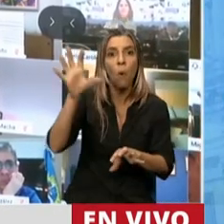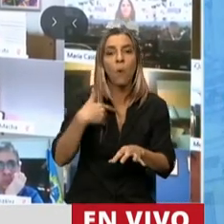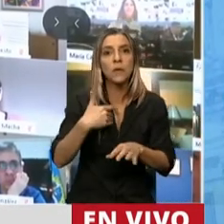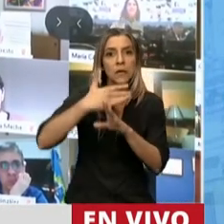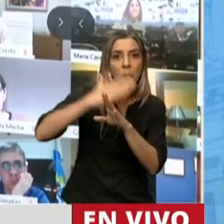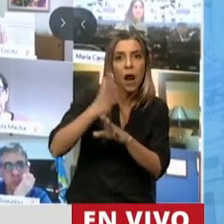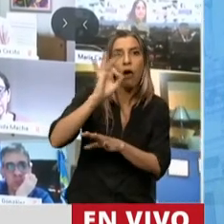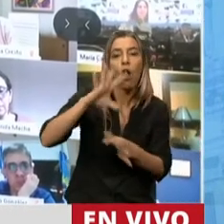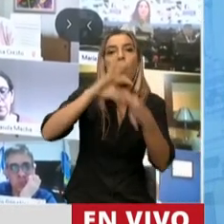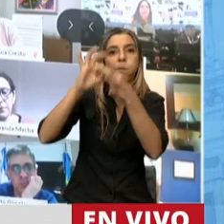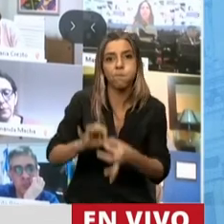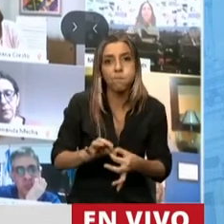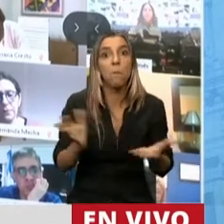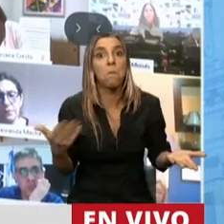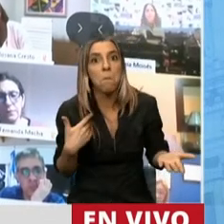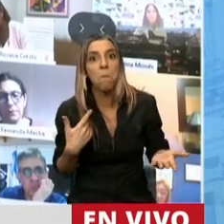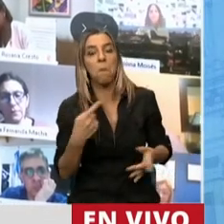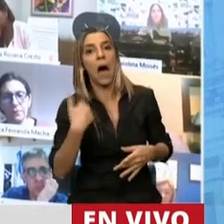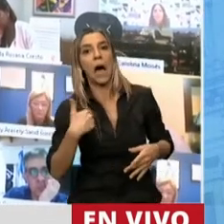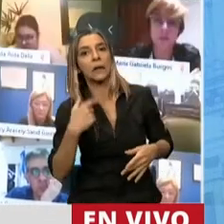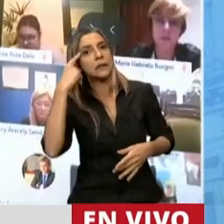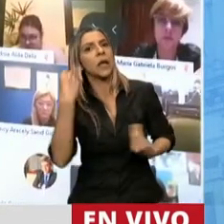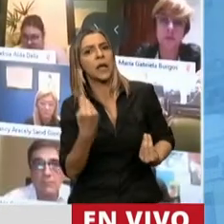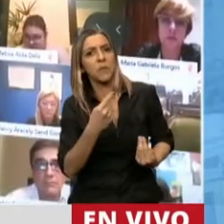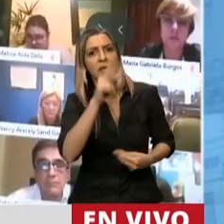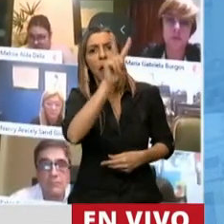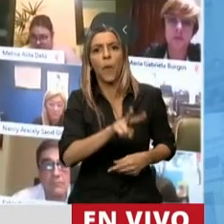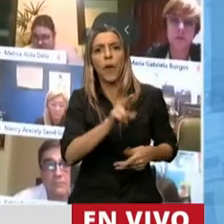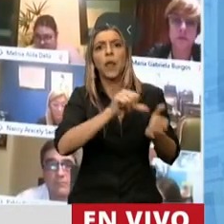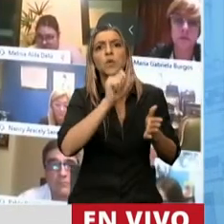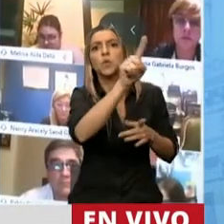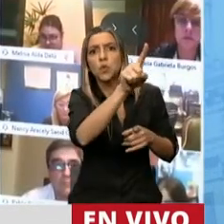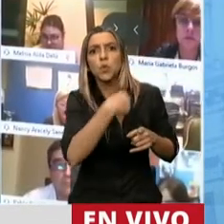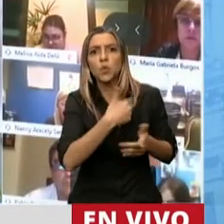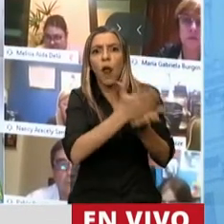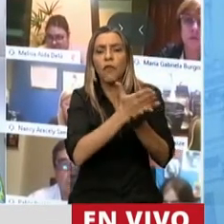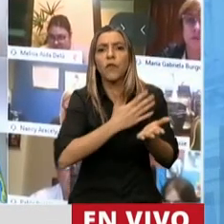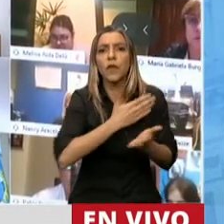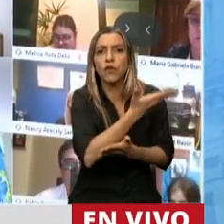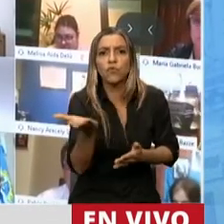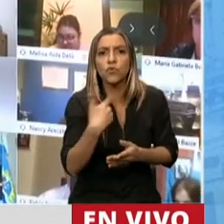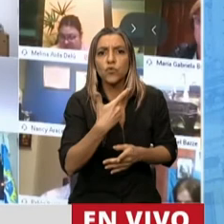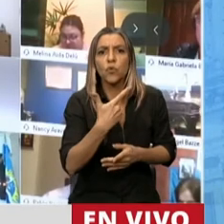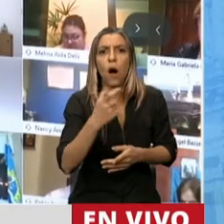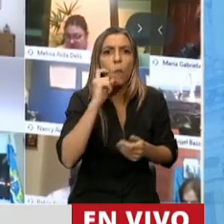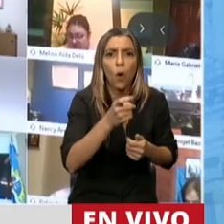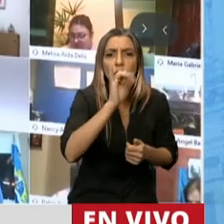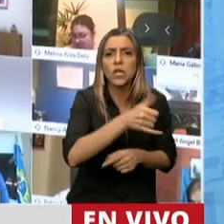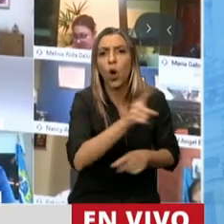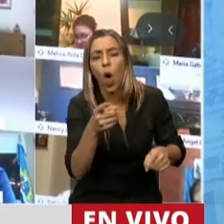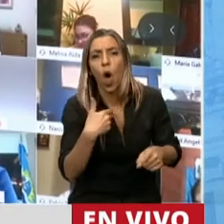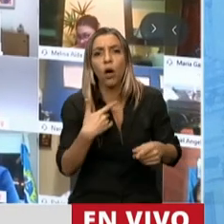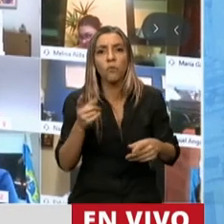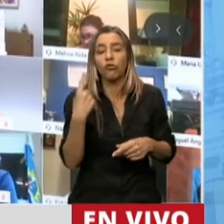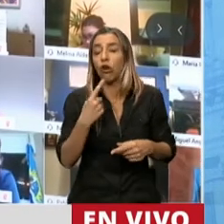los derechos humanos en Venezuela o no? Todas estas preguntas, señor Presidente, son las que merecen respuestas. Señales